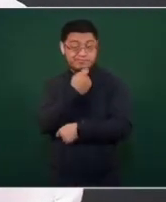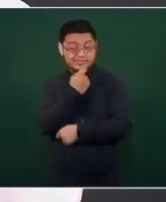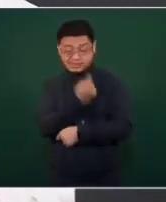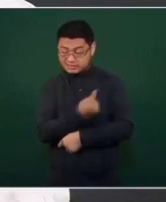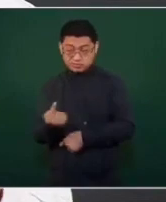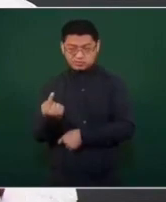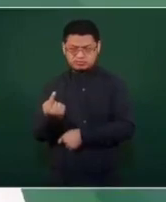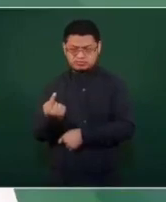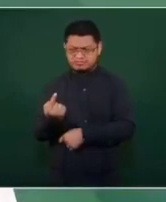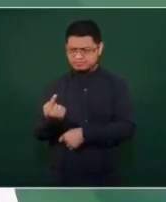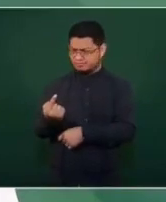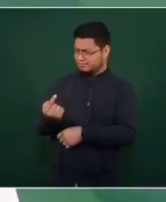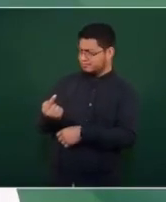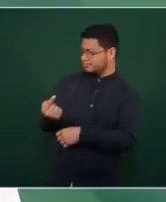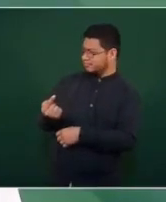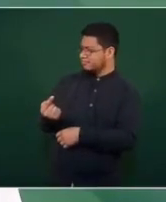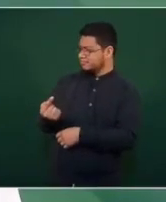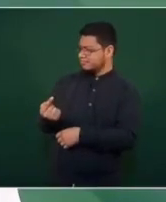Y no es cierto.